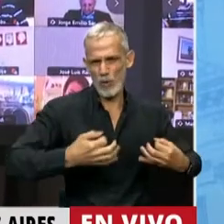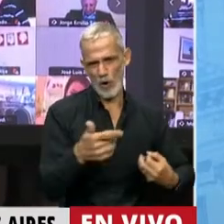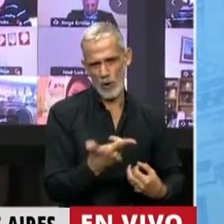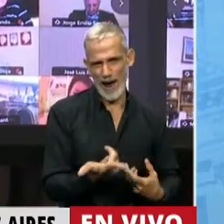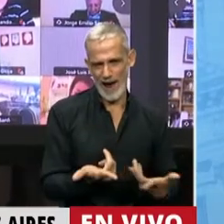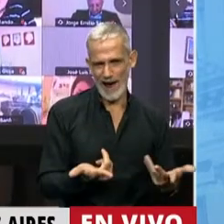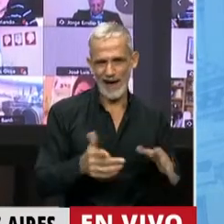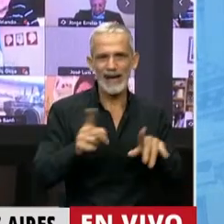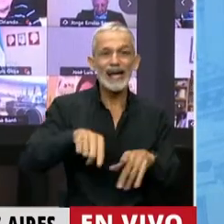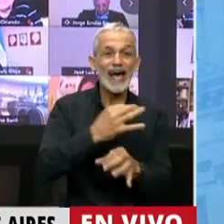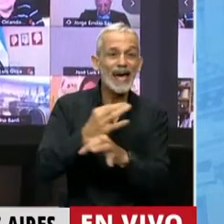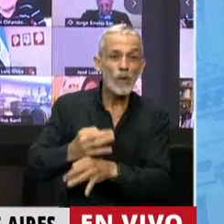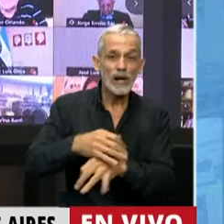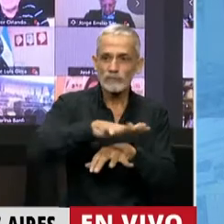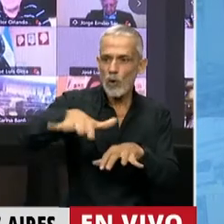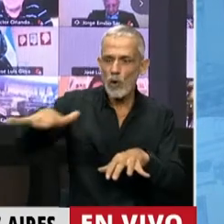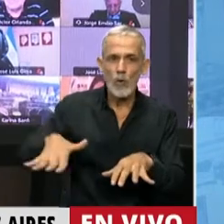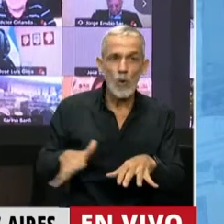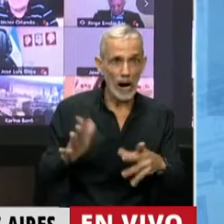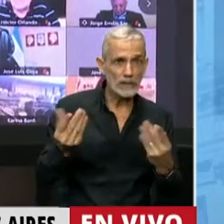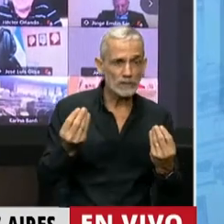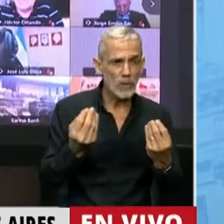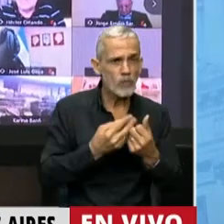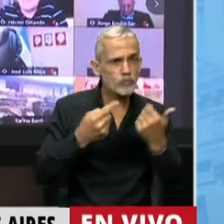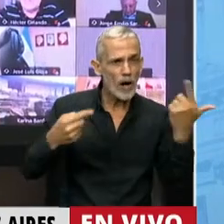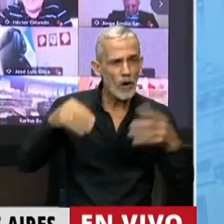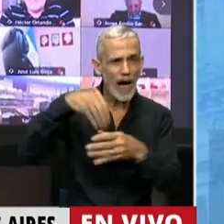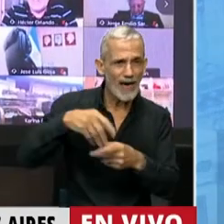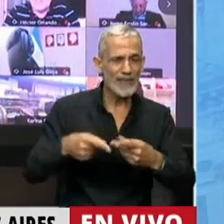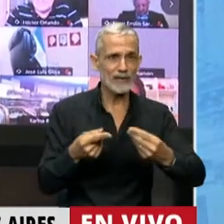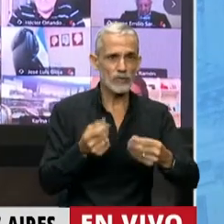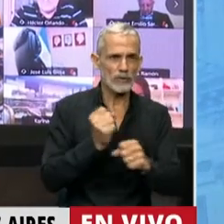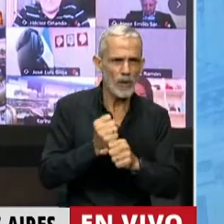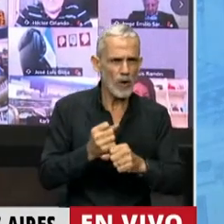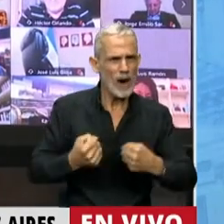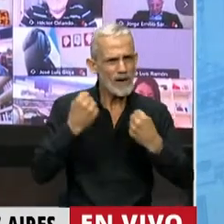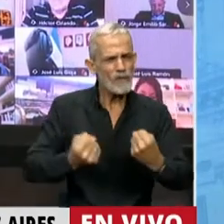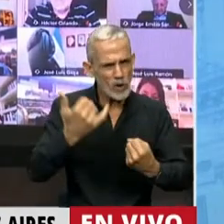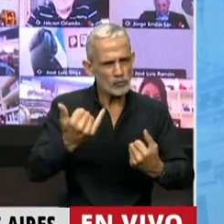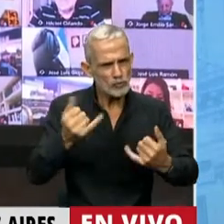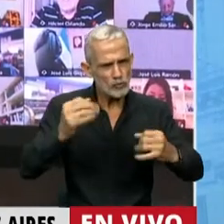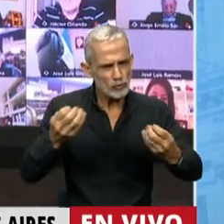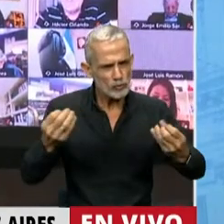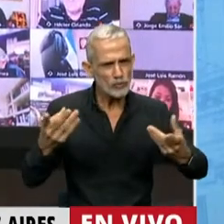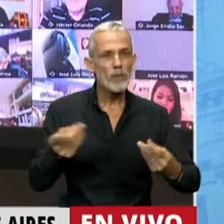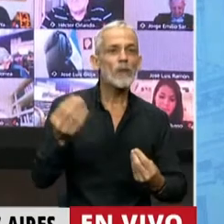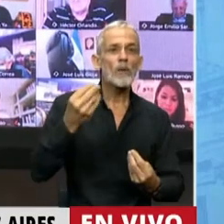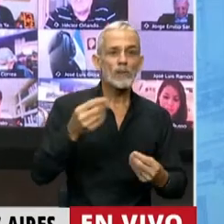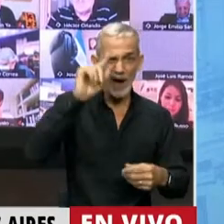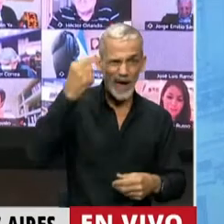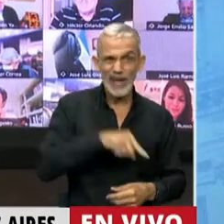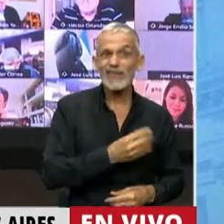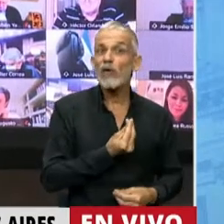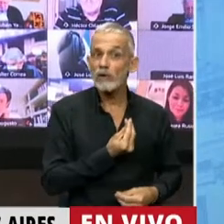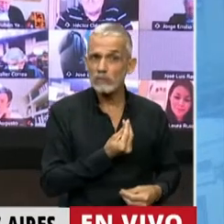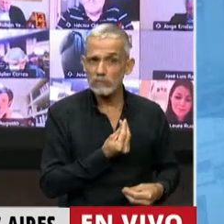lugares donde hacemos muchas cosas y le ponemos mucho empeño, pero si es por la acción del Estado,